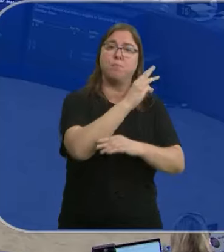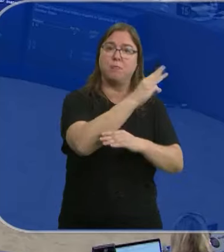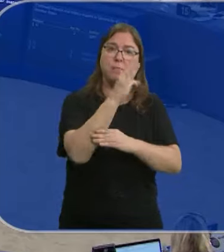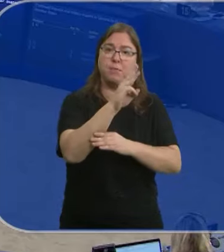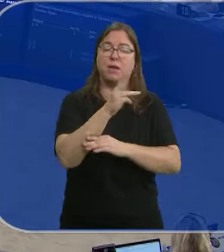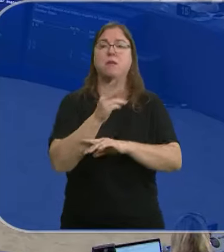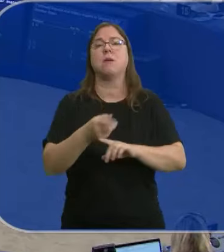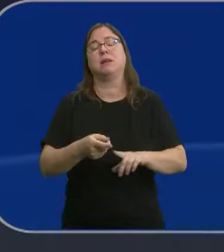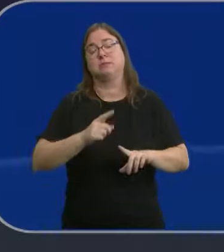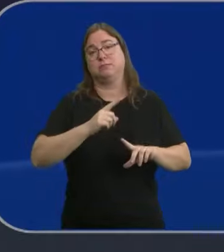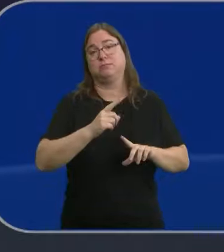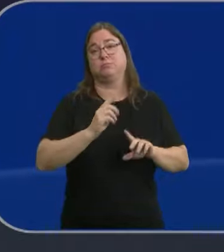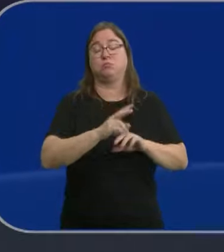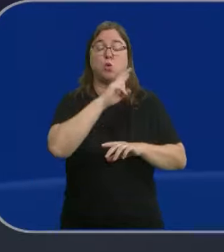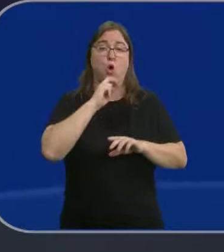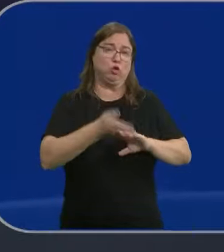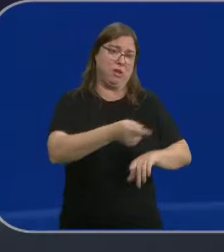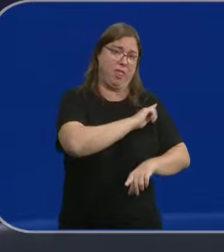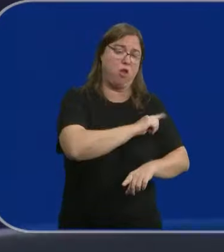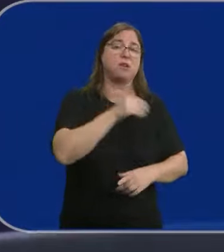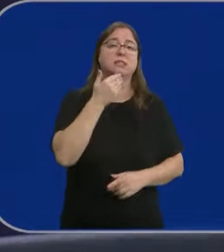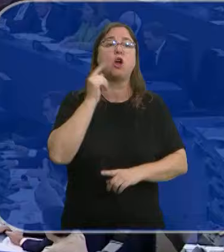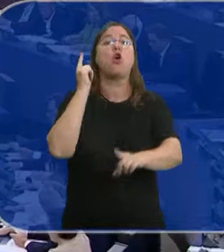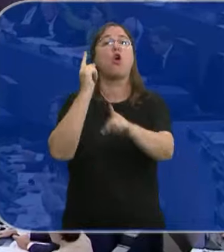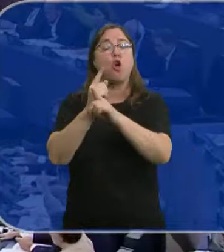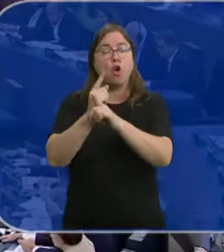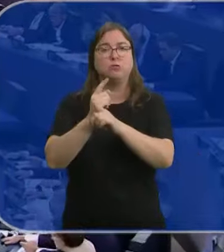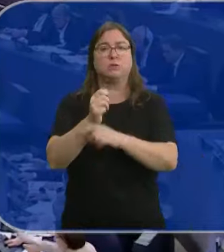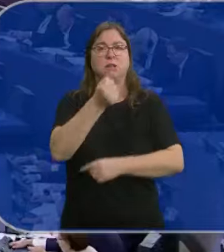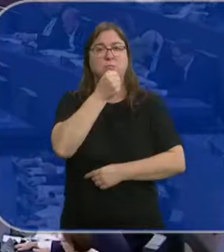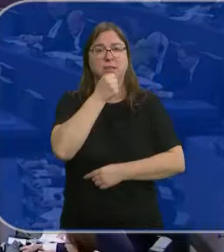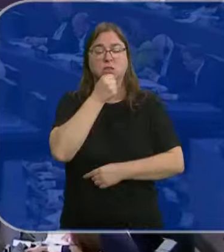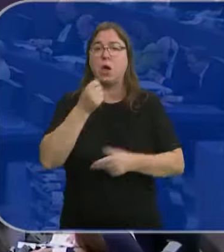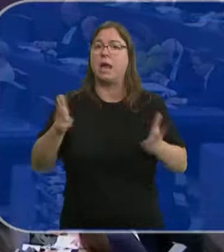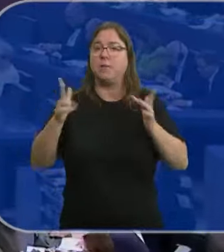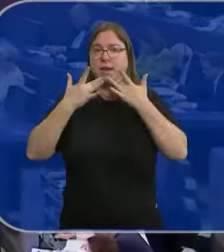populares y ultraconservadores, el voto en contra de los socialistas y la ausencia de los liberales.